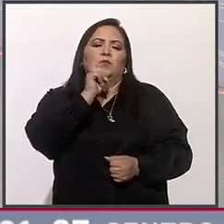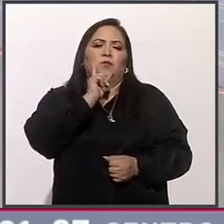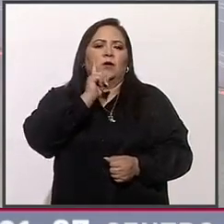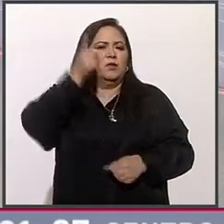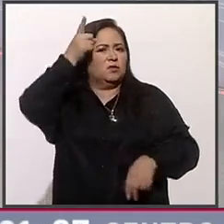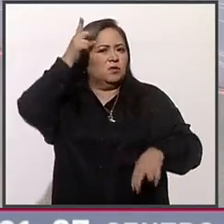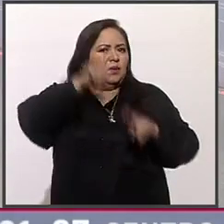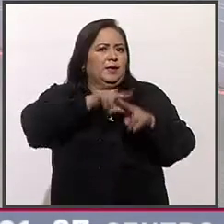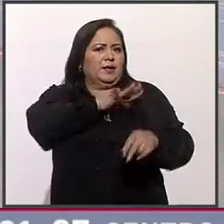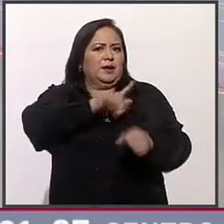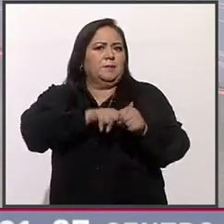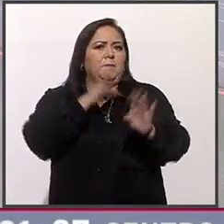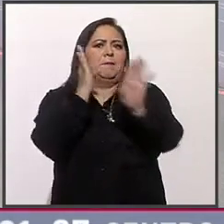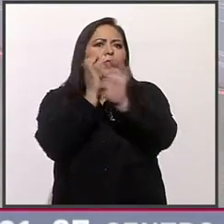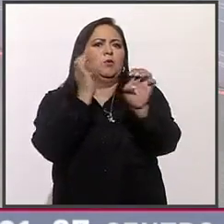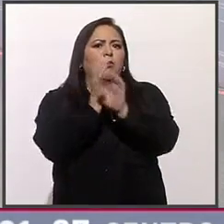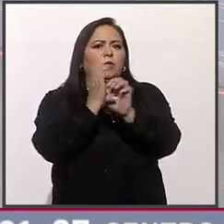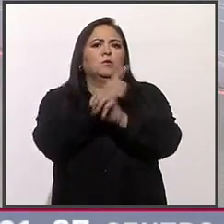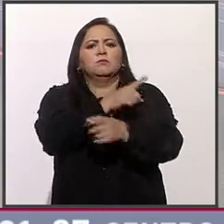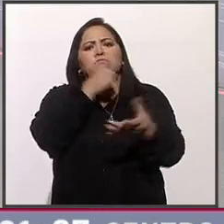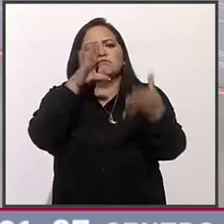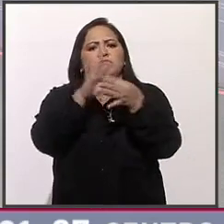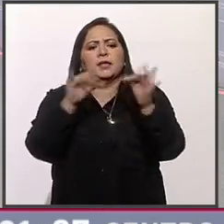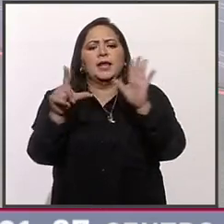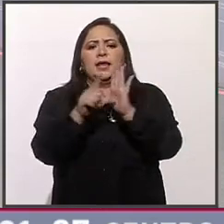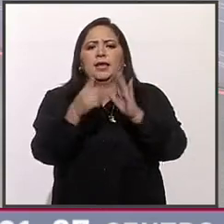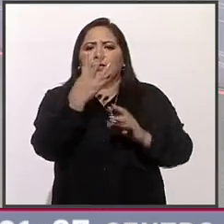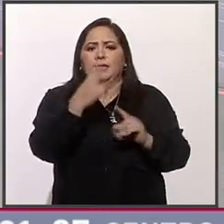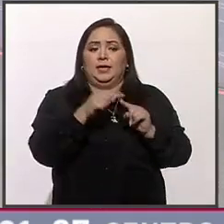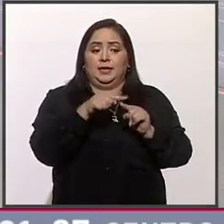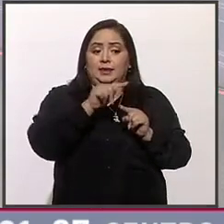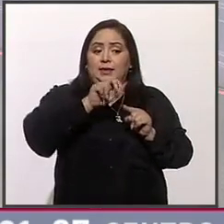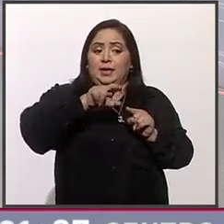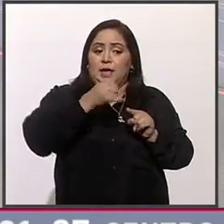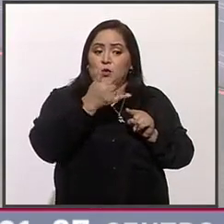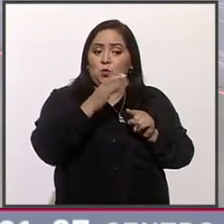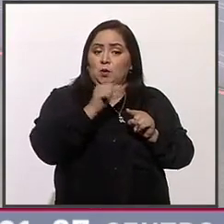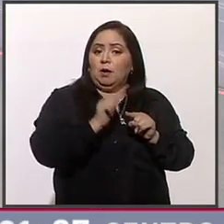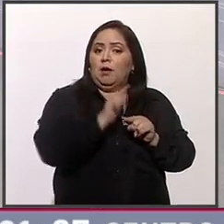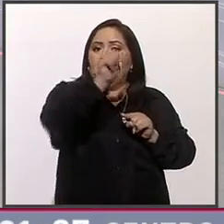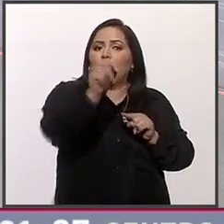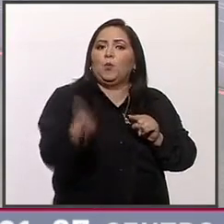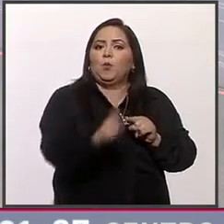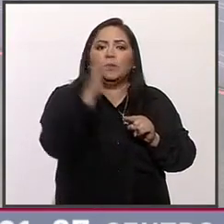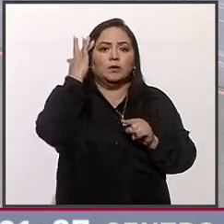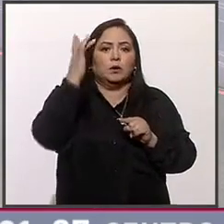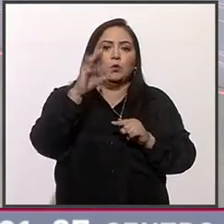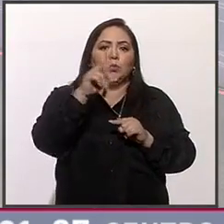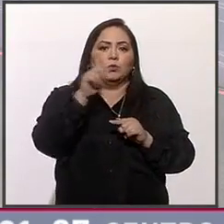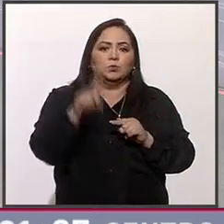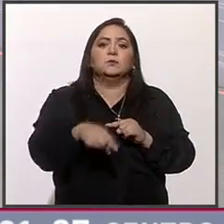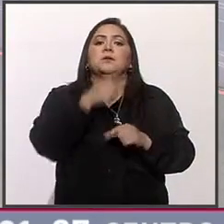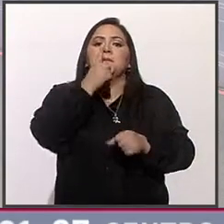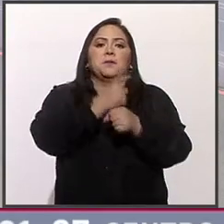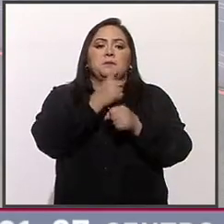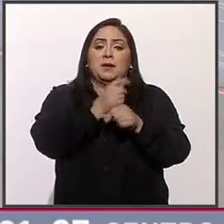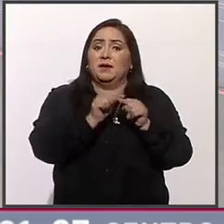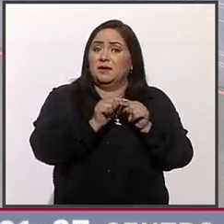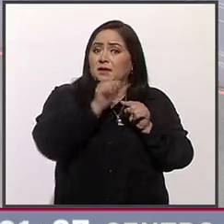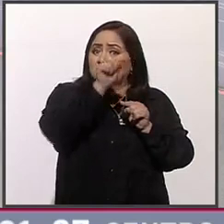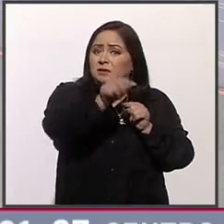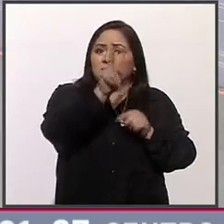Metrobús. Nos informó acerca de la línea 3 que va de Tenayuca al pueblo de Santa Cruz. Se trata de la primera ruta